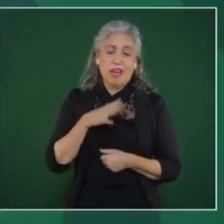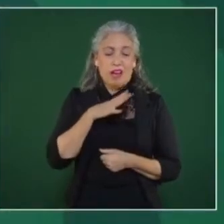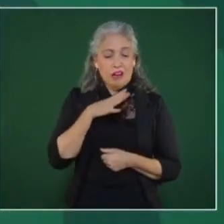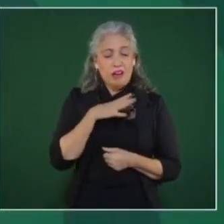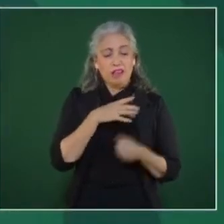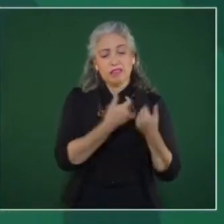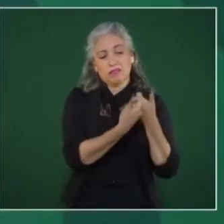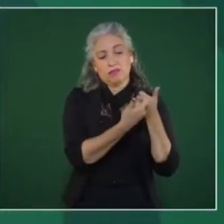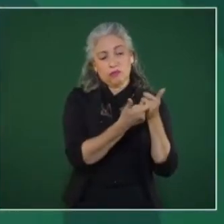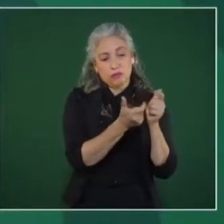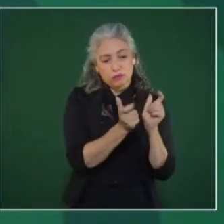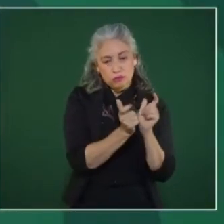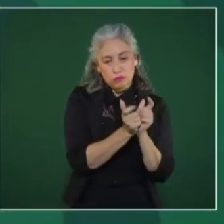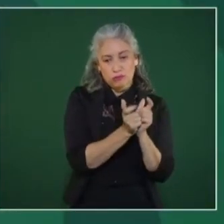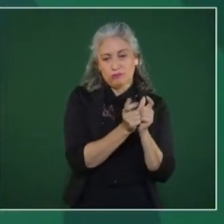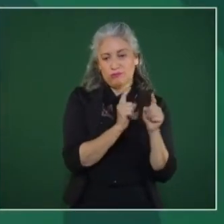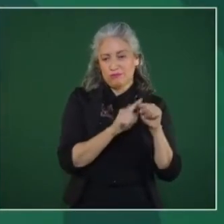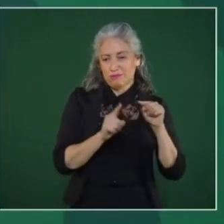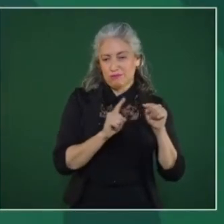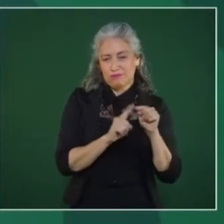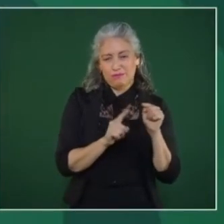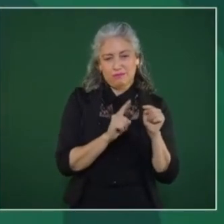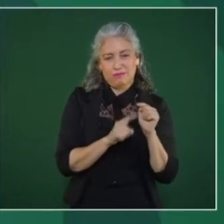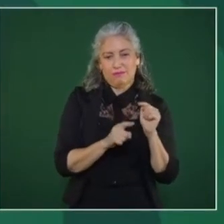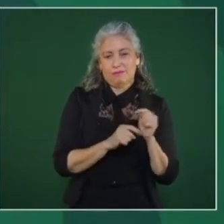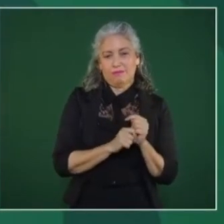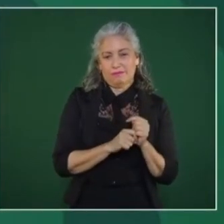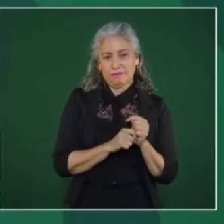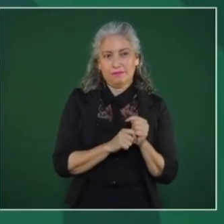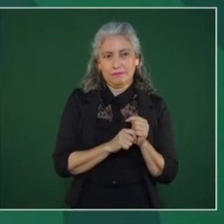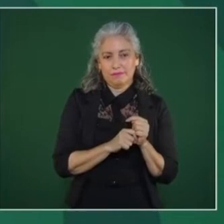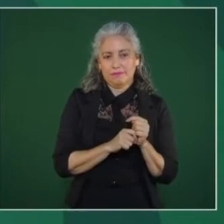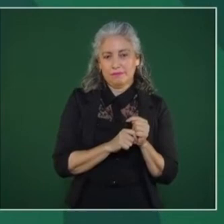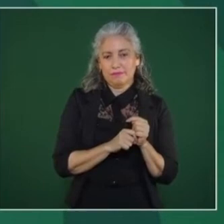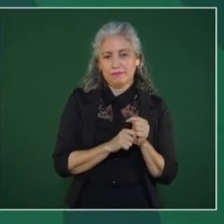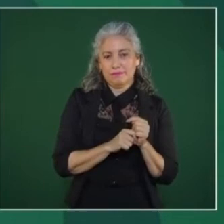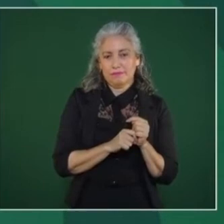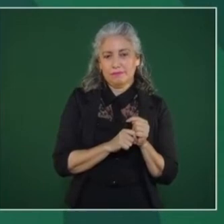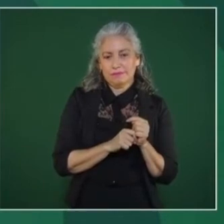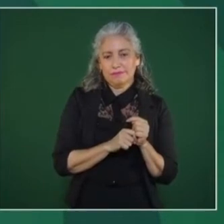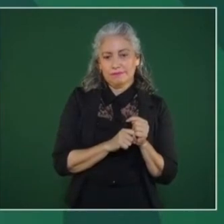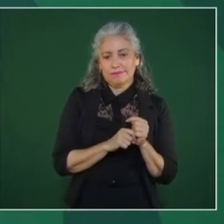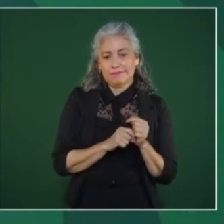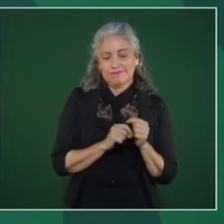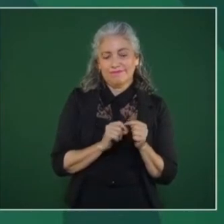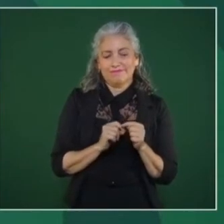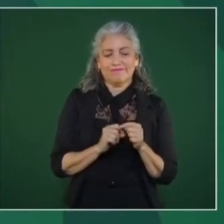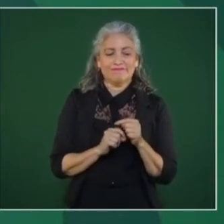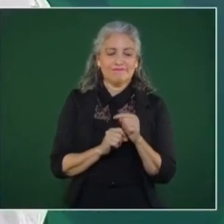de derecha,